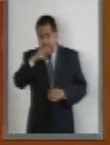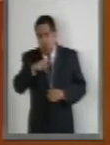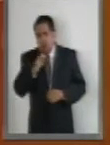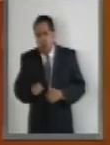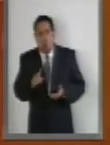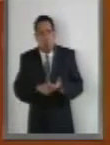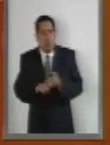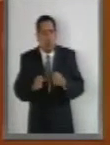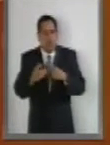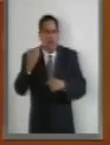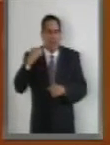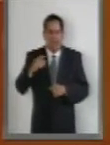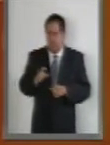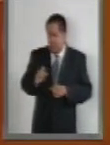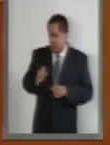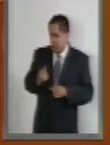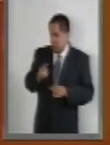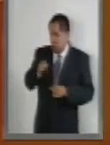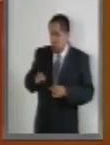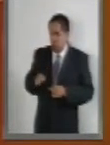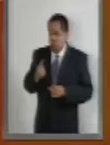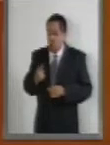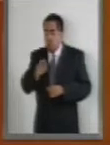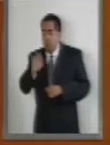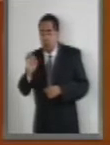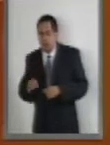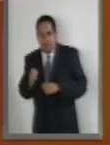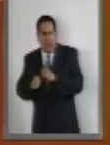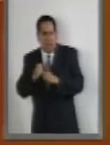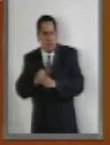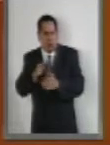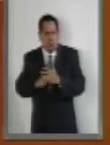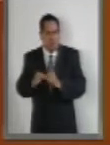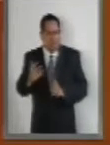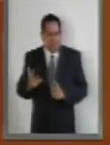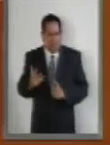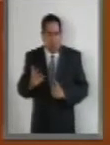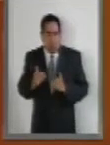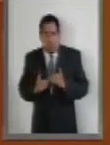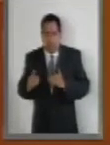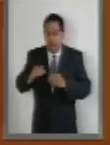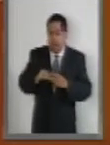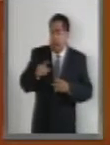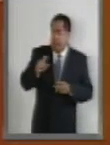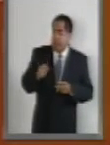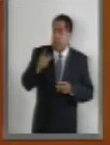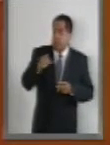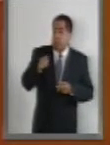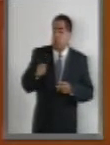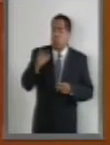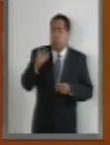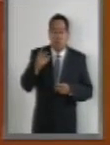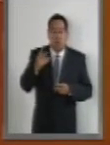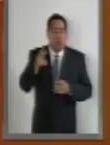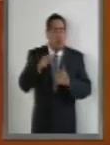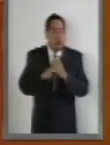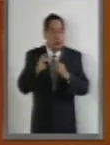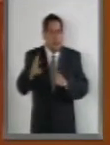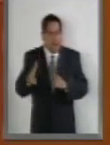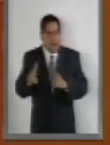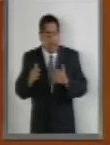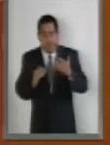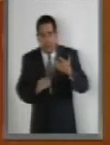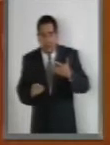pasó del 21.1% en 2005 a 23.4% en 2010,